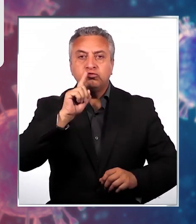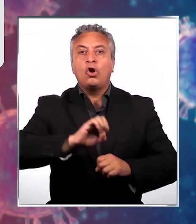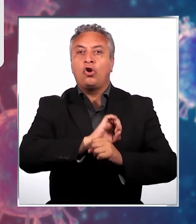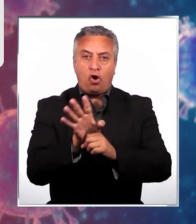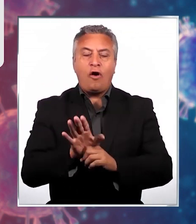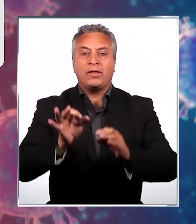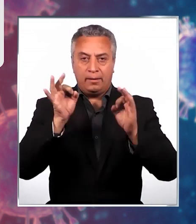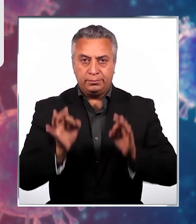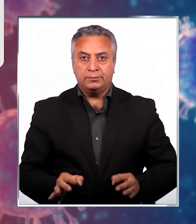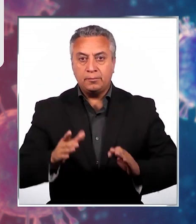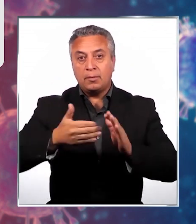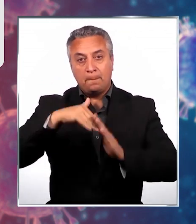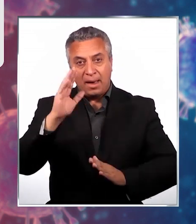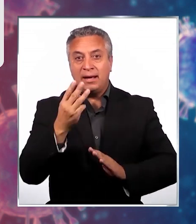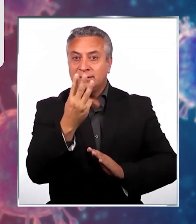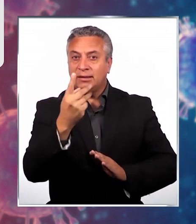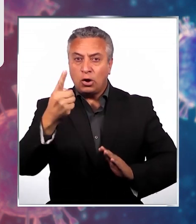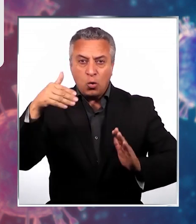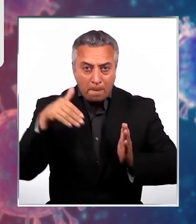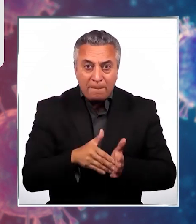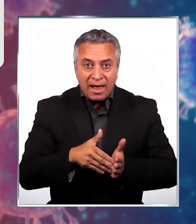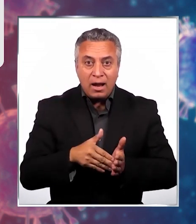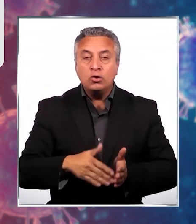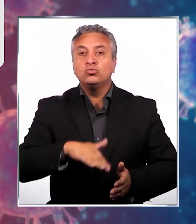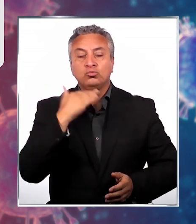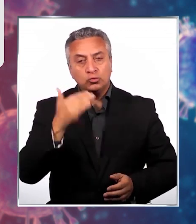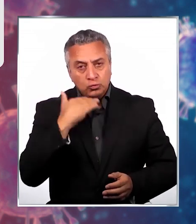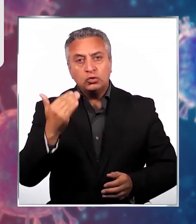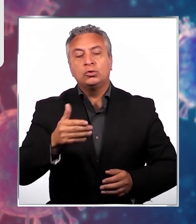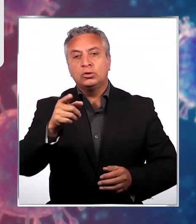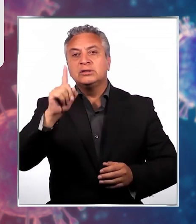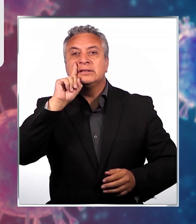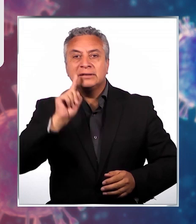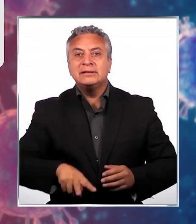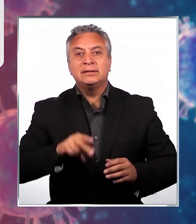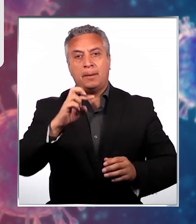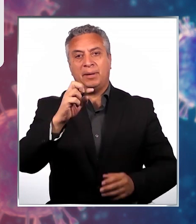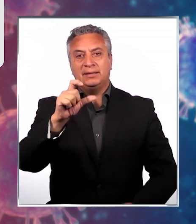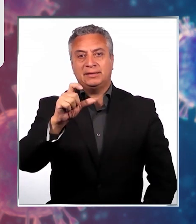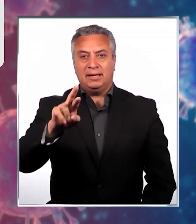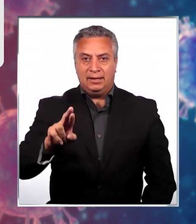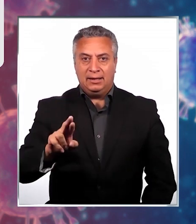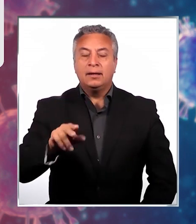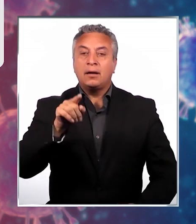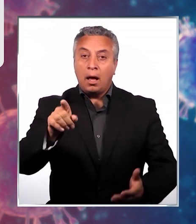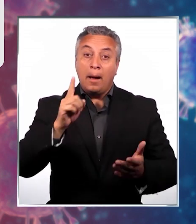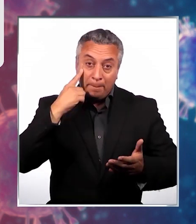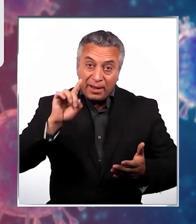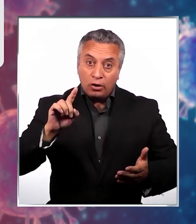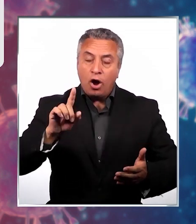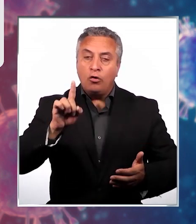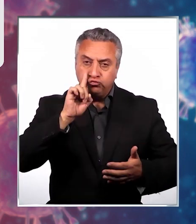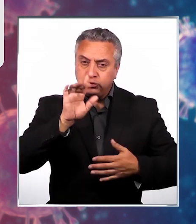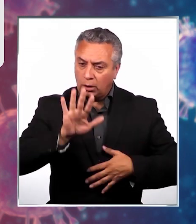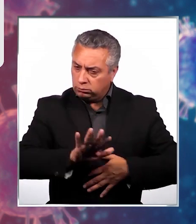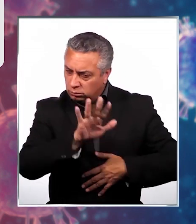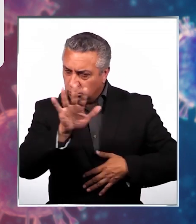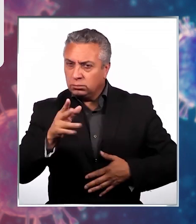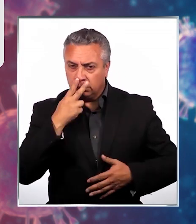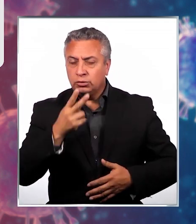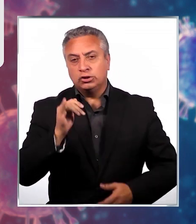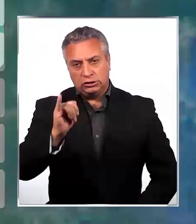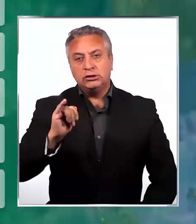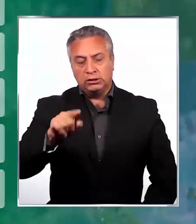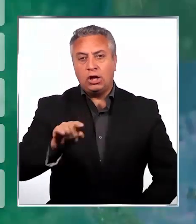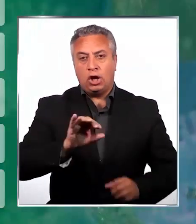examen COVID confirmado. Y más de 31.000 han muerto sin que se les aplicara un PCR, pero con todos los síntomas de este